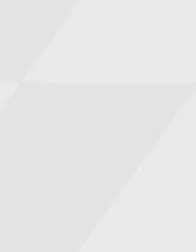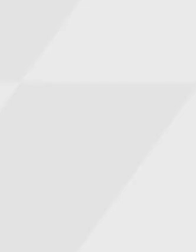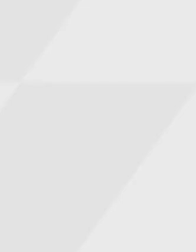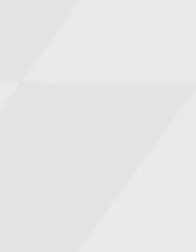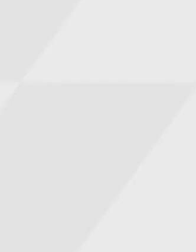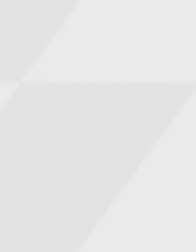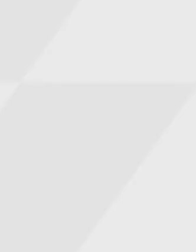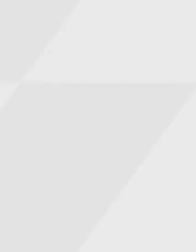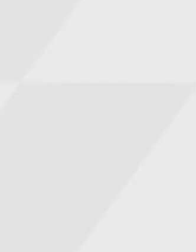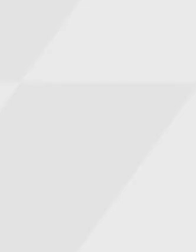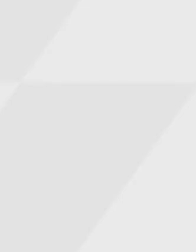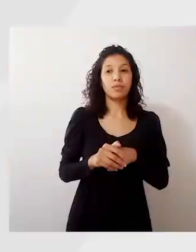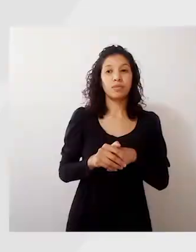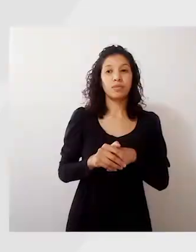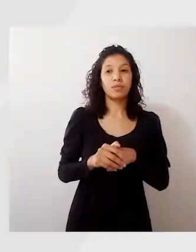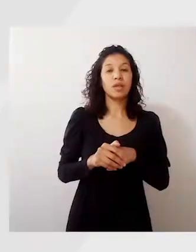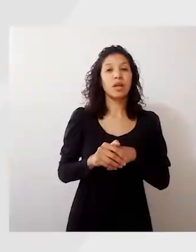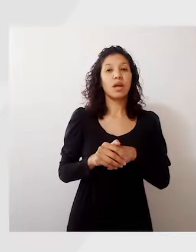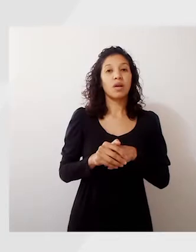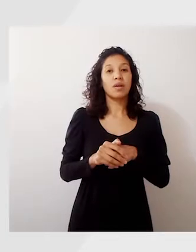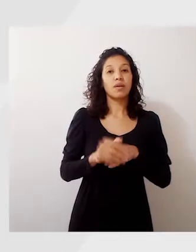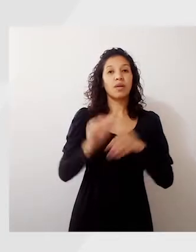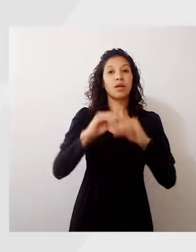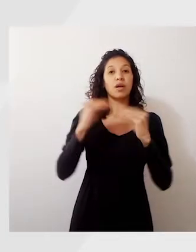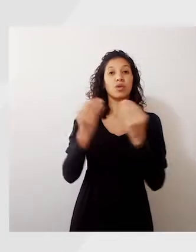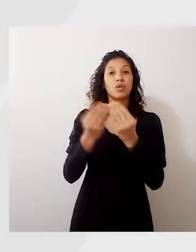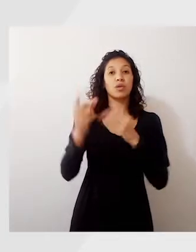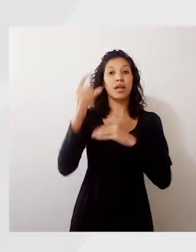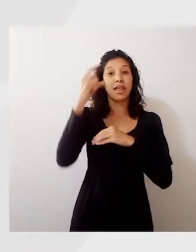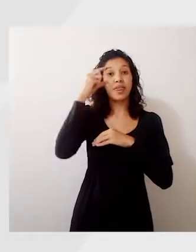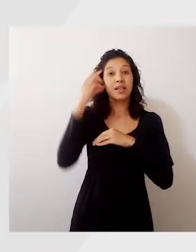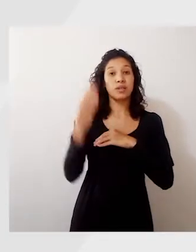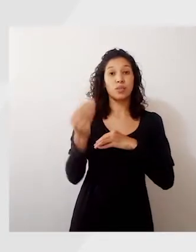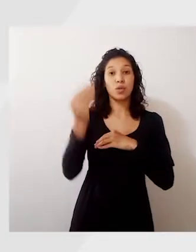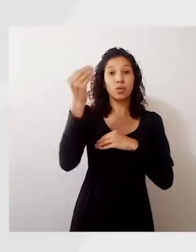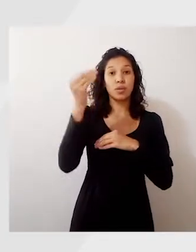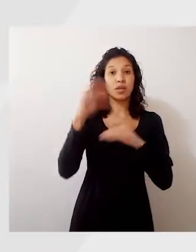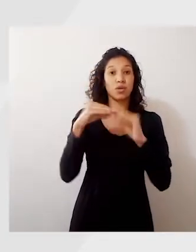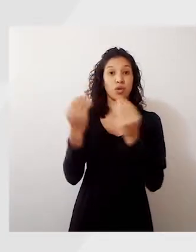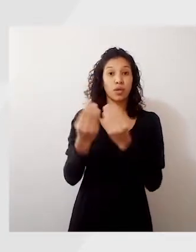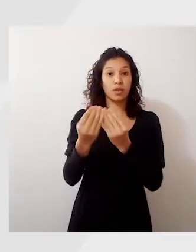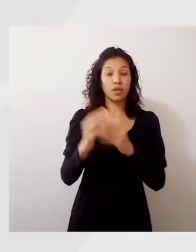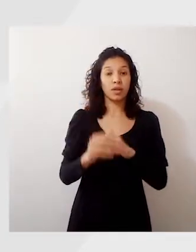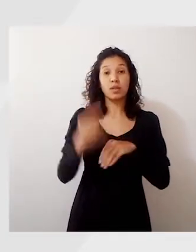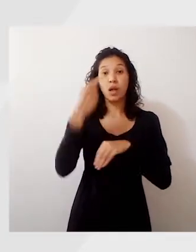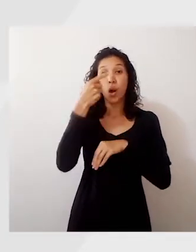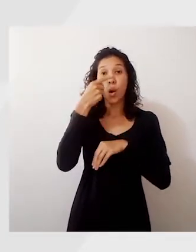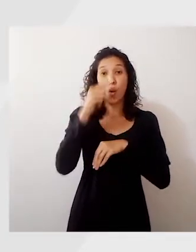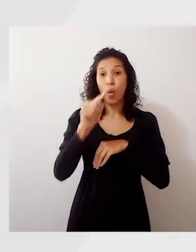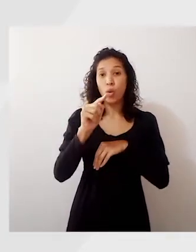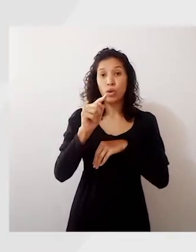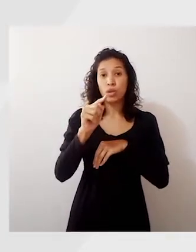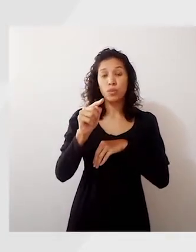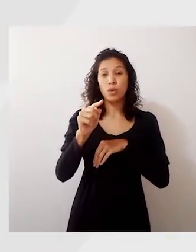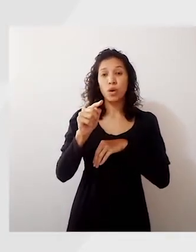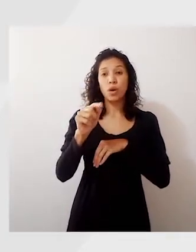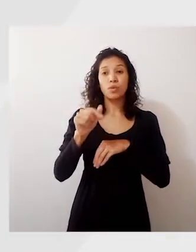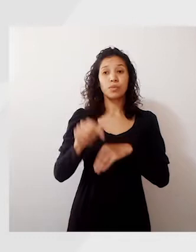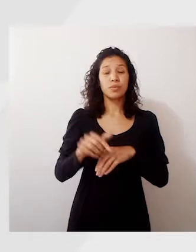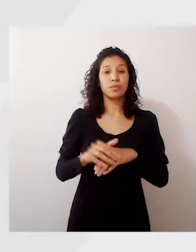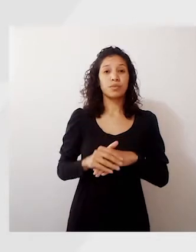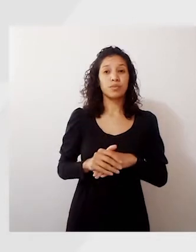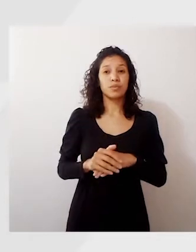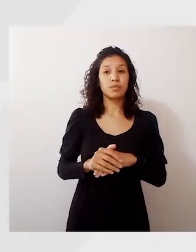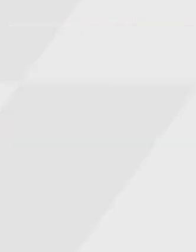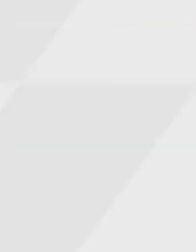los dos brazos, contando también diez movimientos en total. Y por último, para esta primera parte, vamos